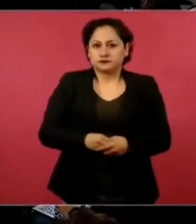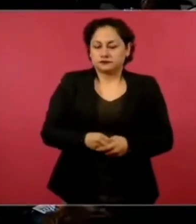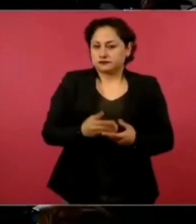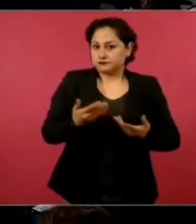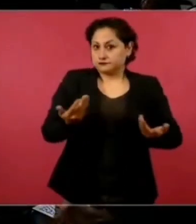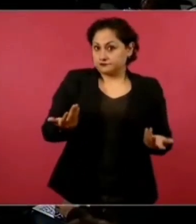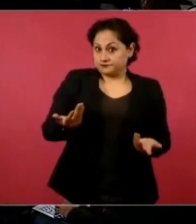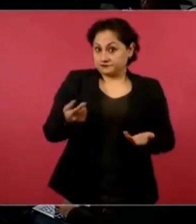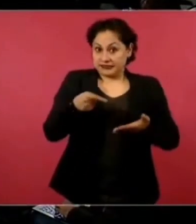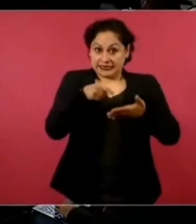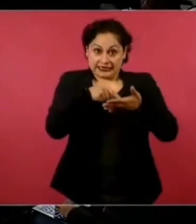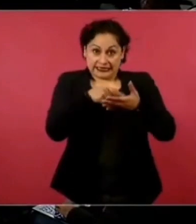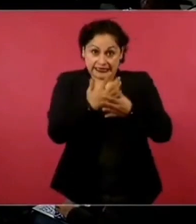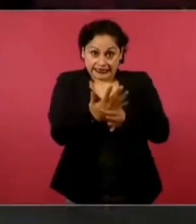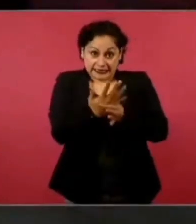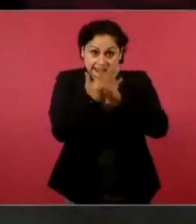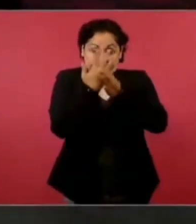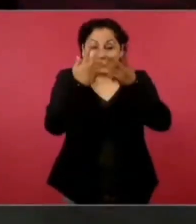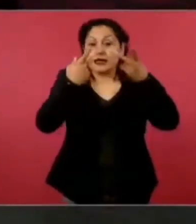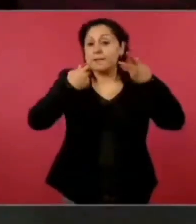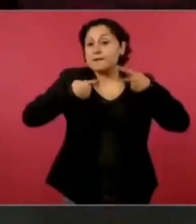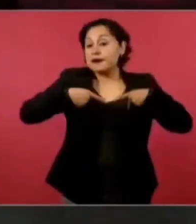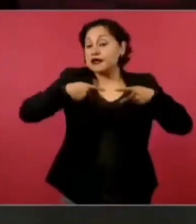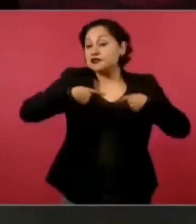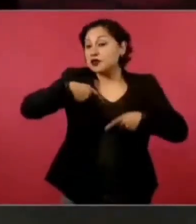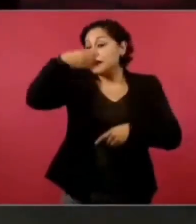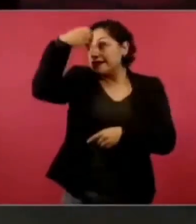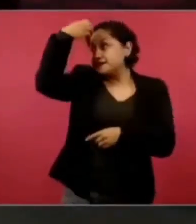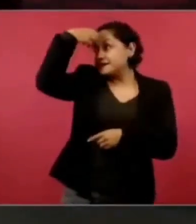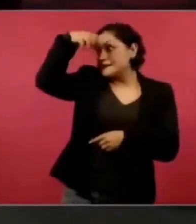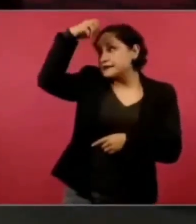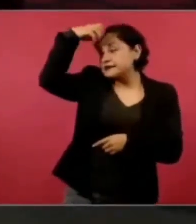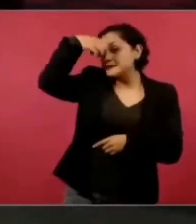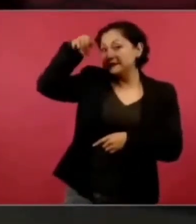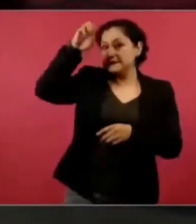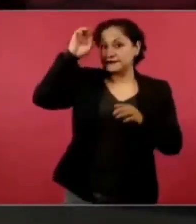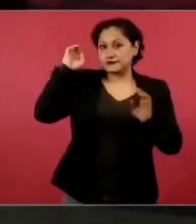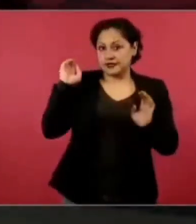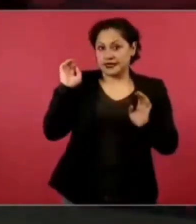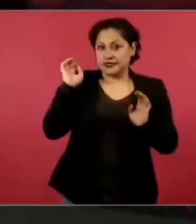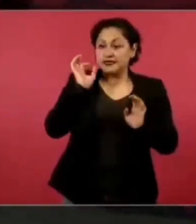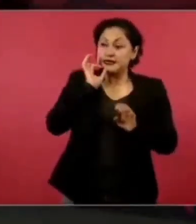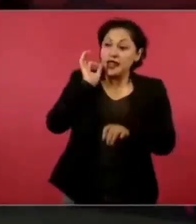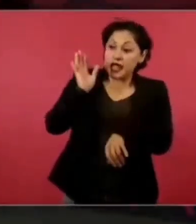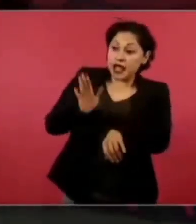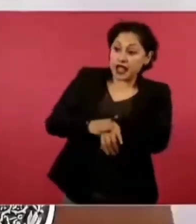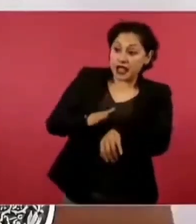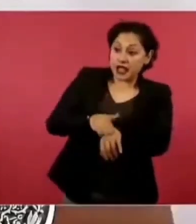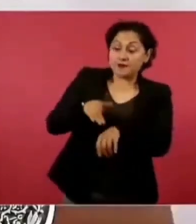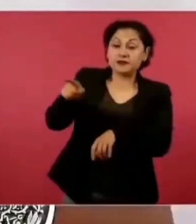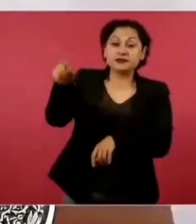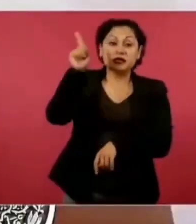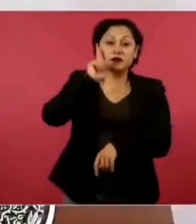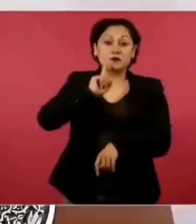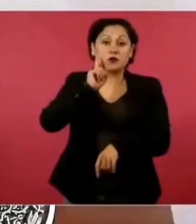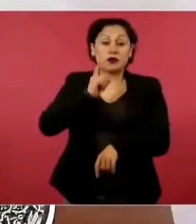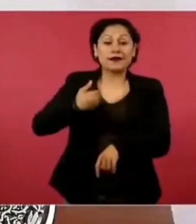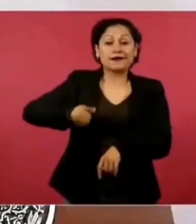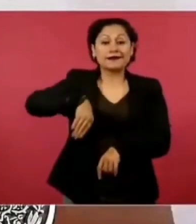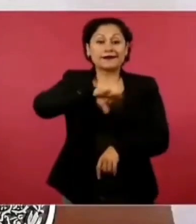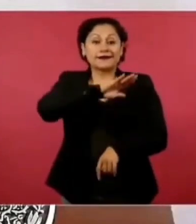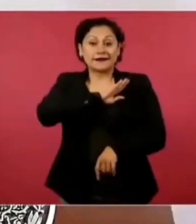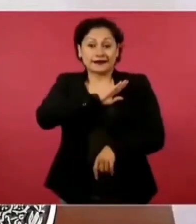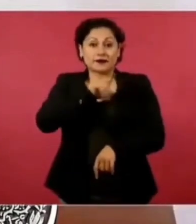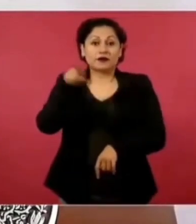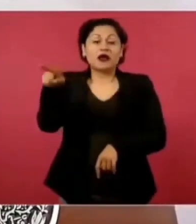expertos dicen que Claudia tiene que pintar su raya, dicen los expertos, ¿no?